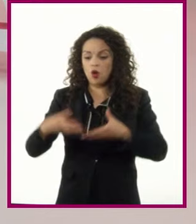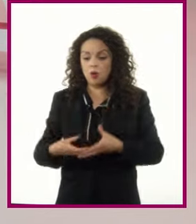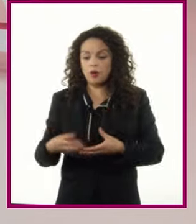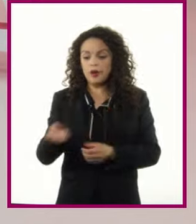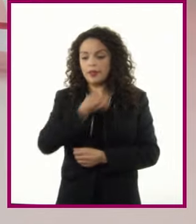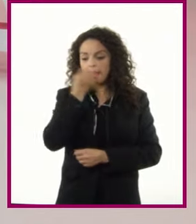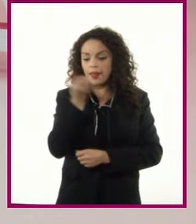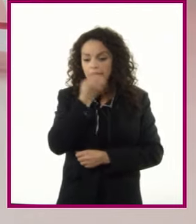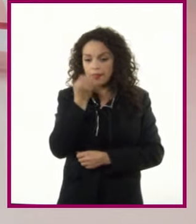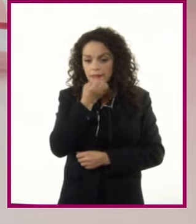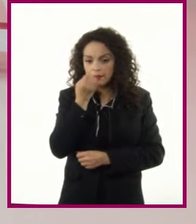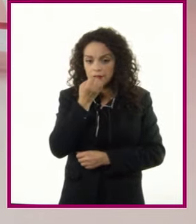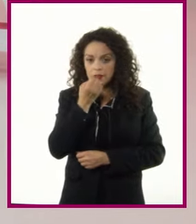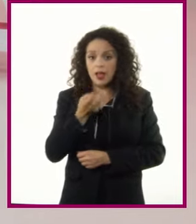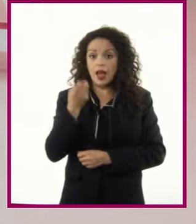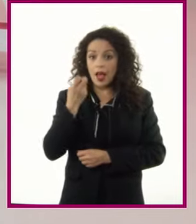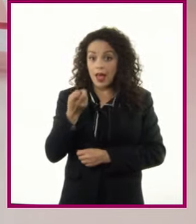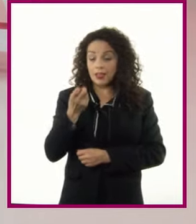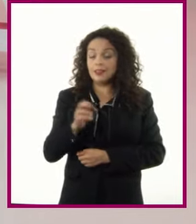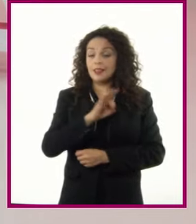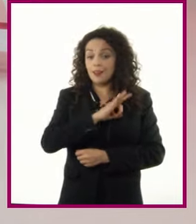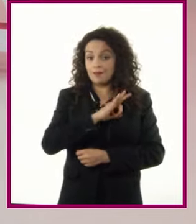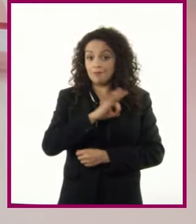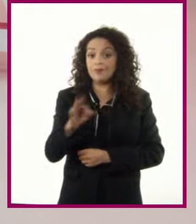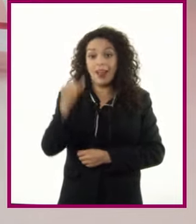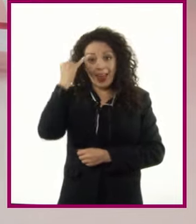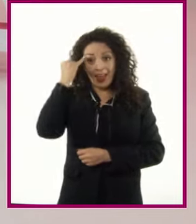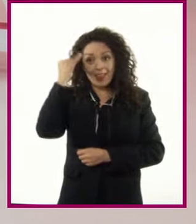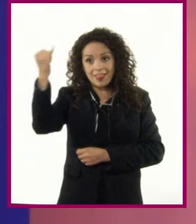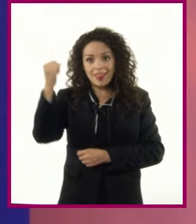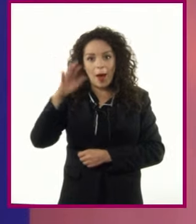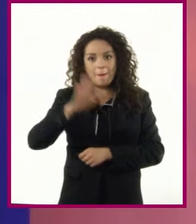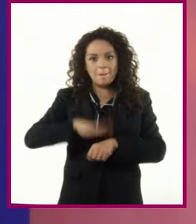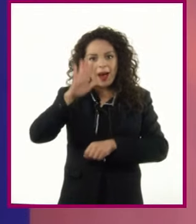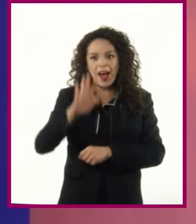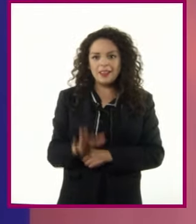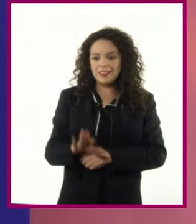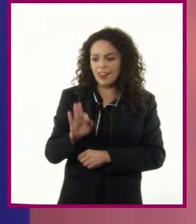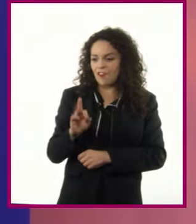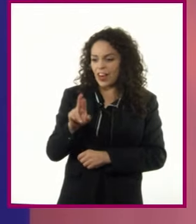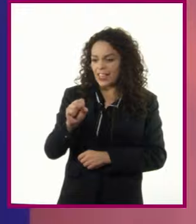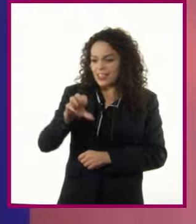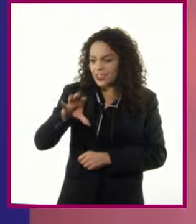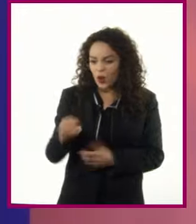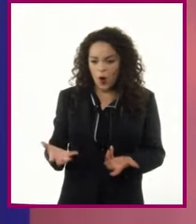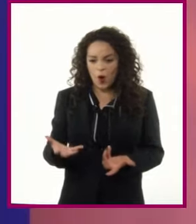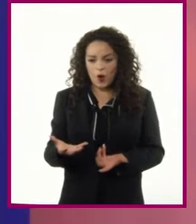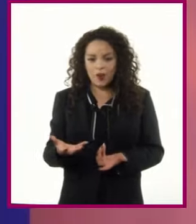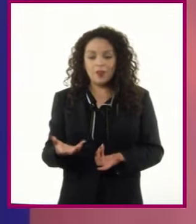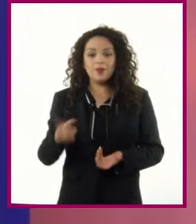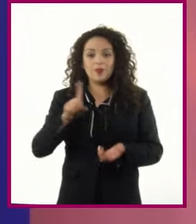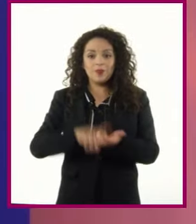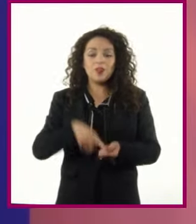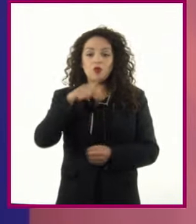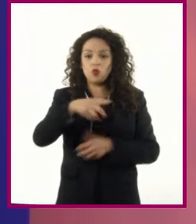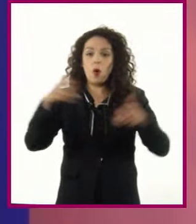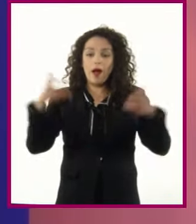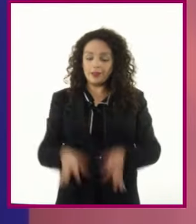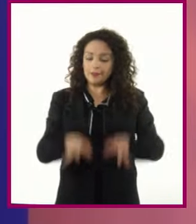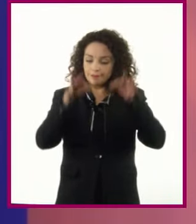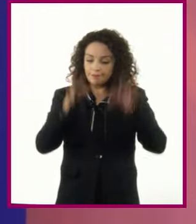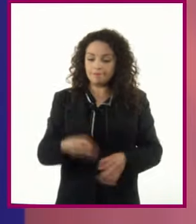posible que de ahí también logren obtener ideas frescas e ideales para sus propias presentaciones